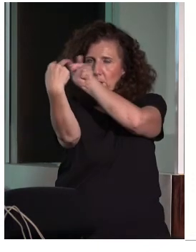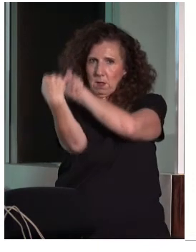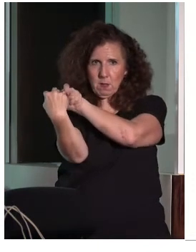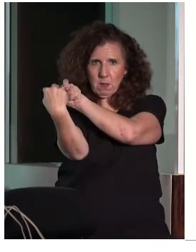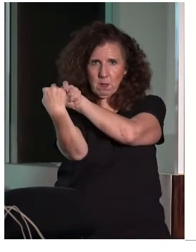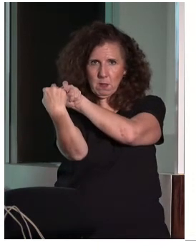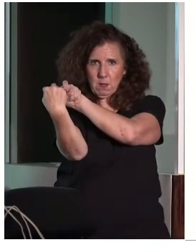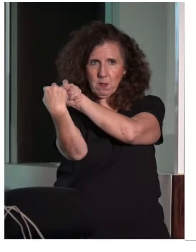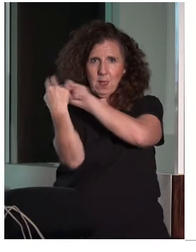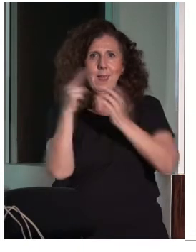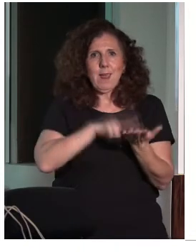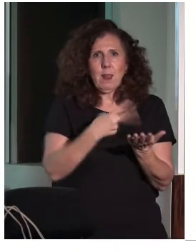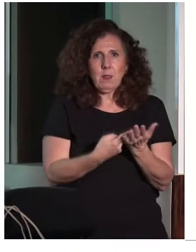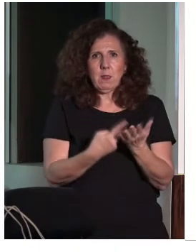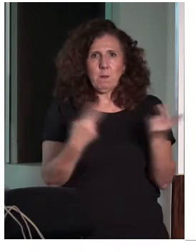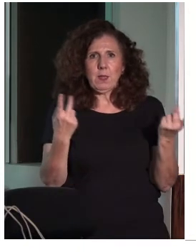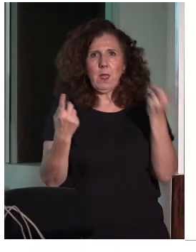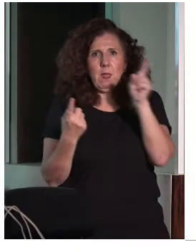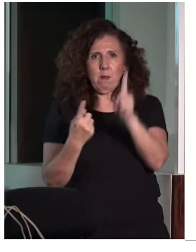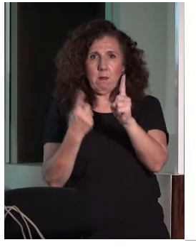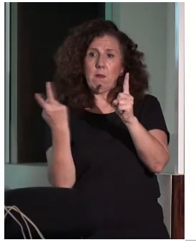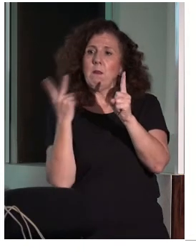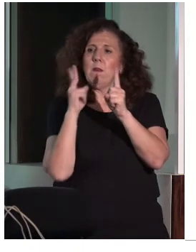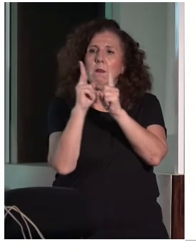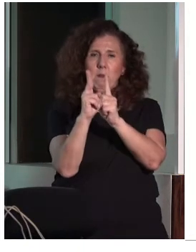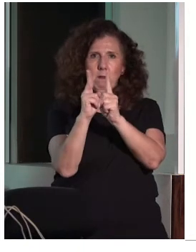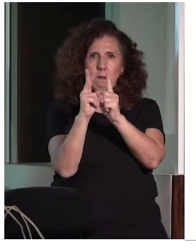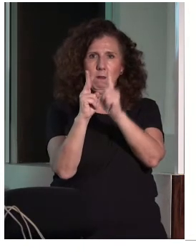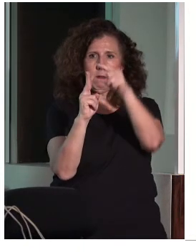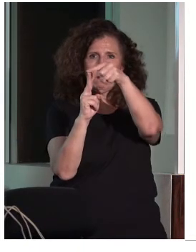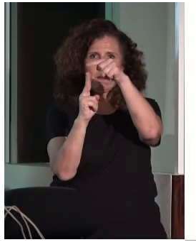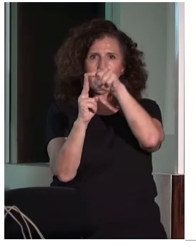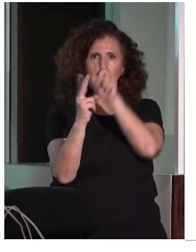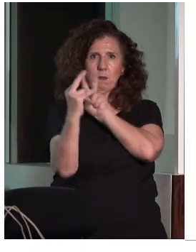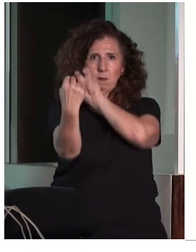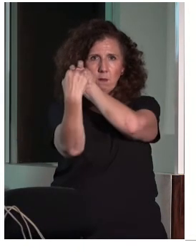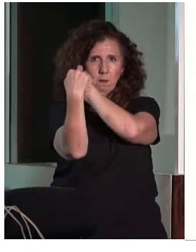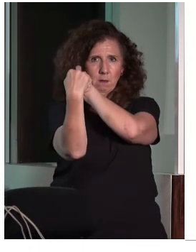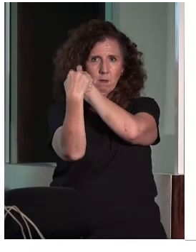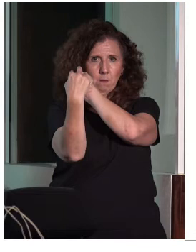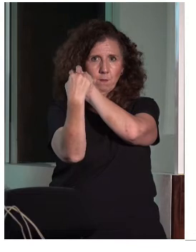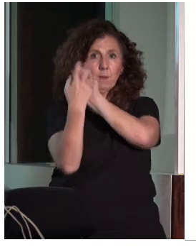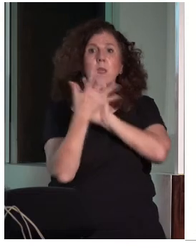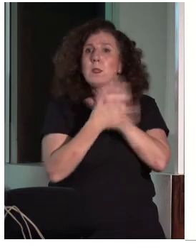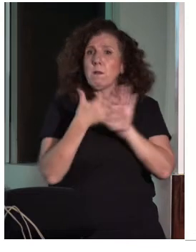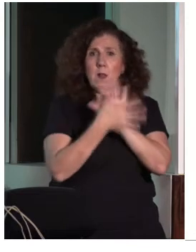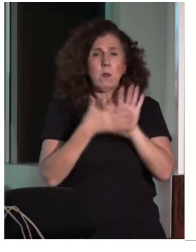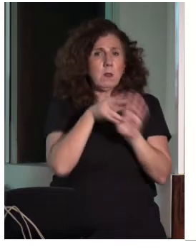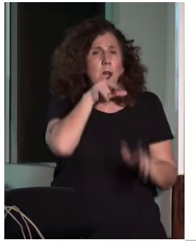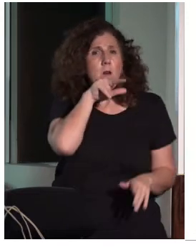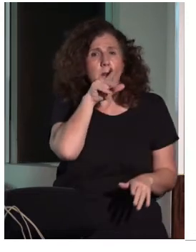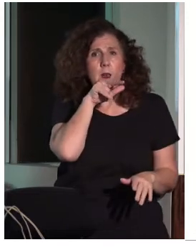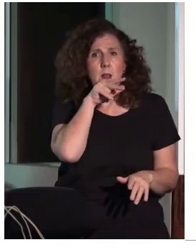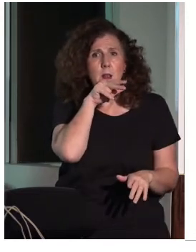porque nosotros nos estamos enterando de lo que nos traduce el intérprete. Y si habla en lengua de signos o en lengua oral,